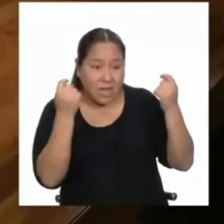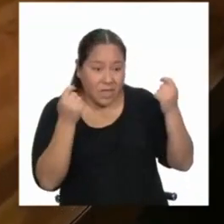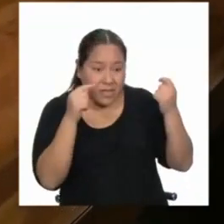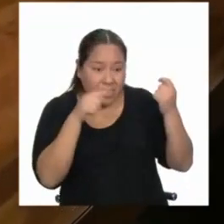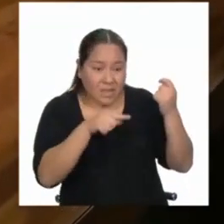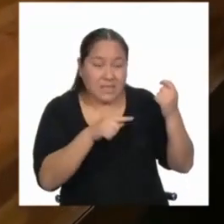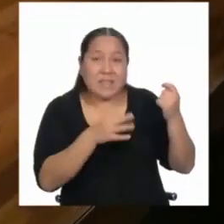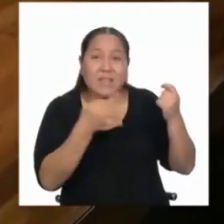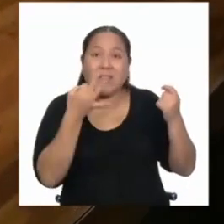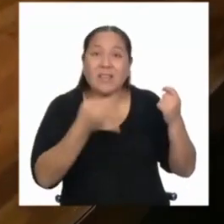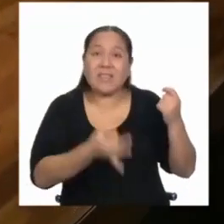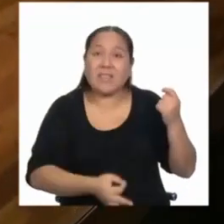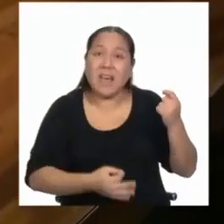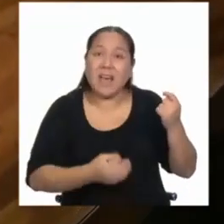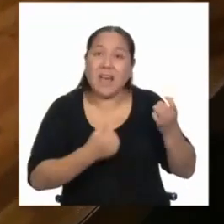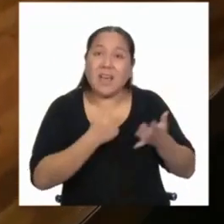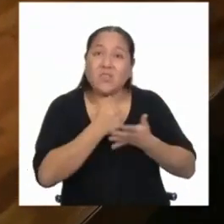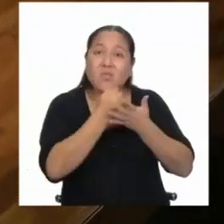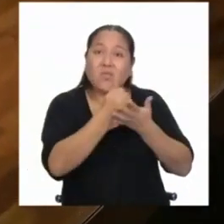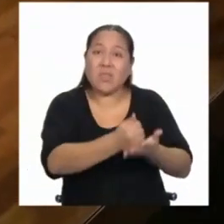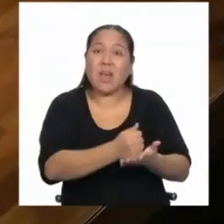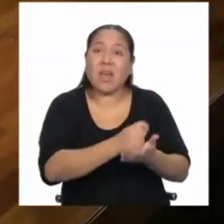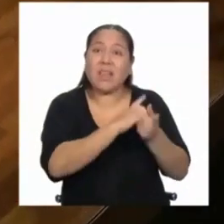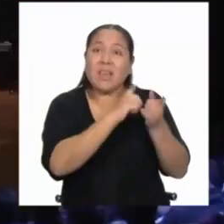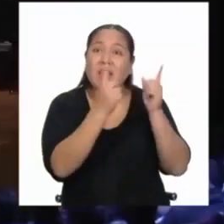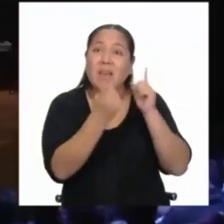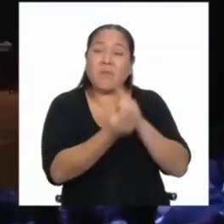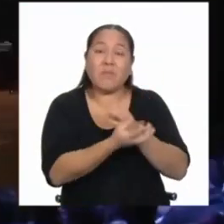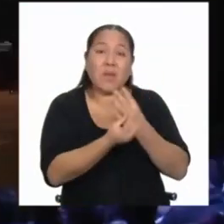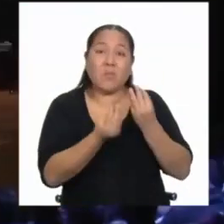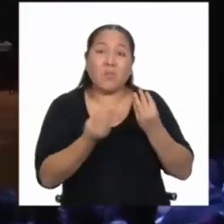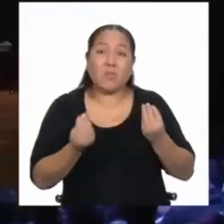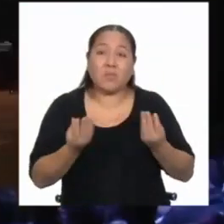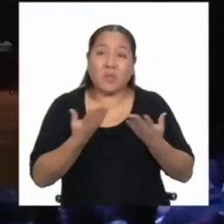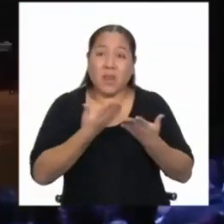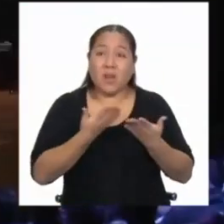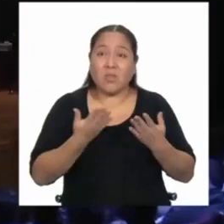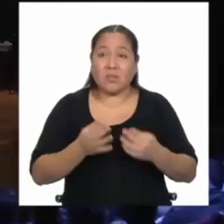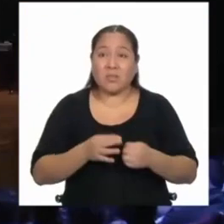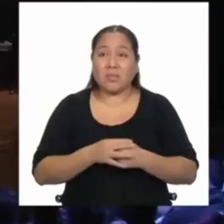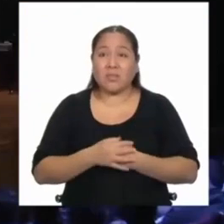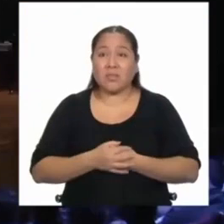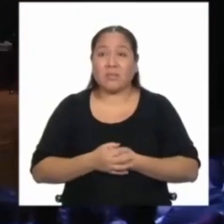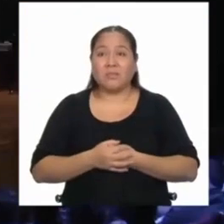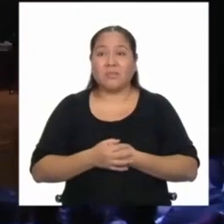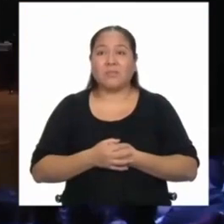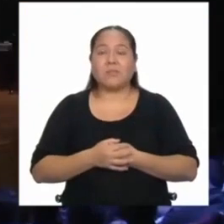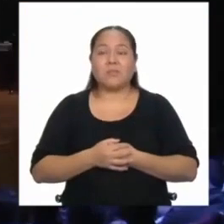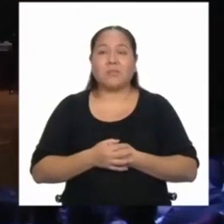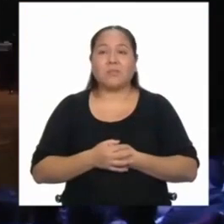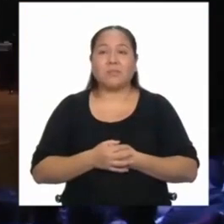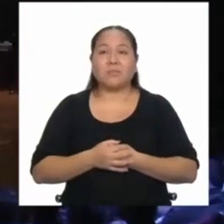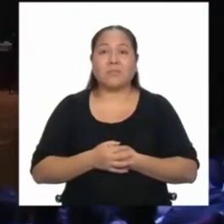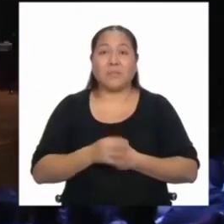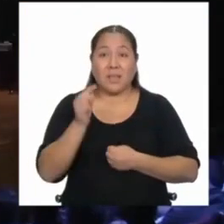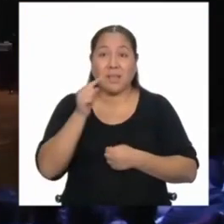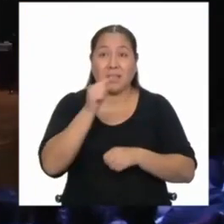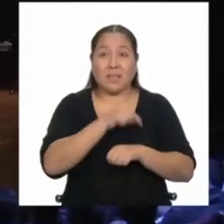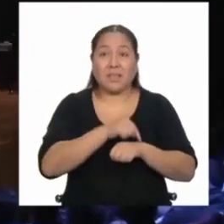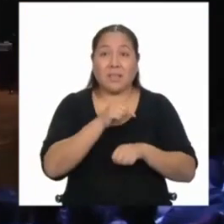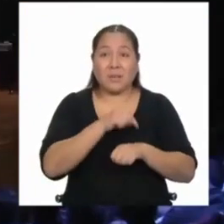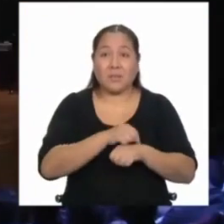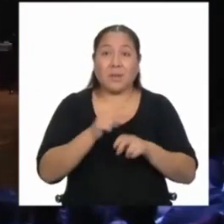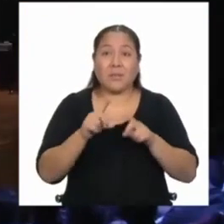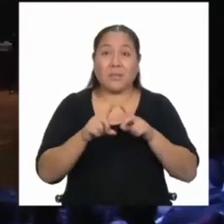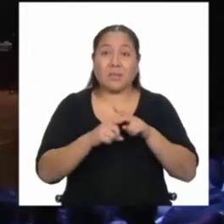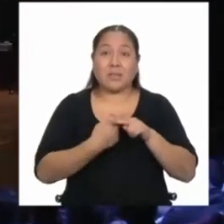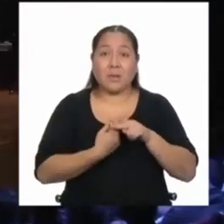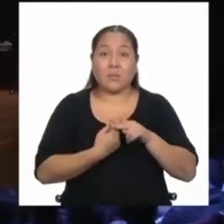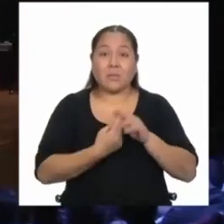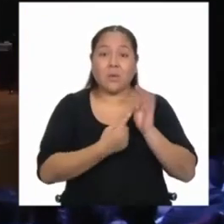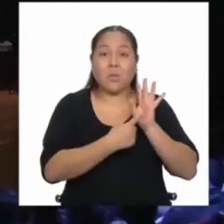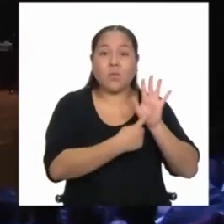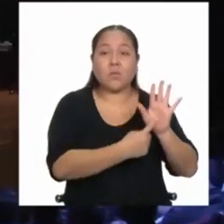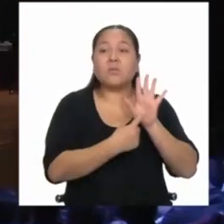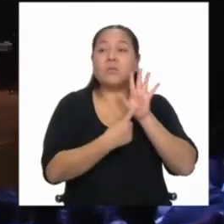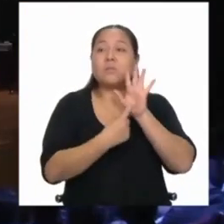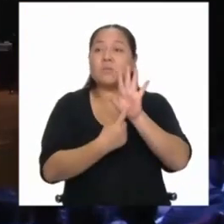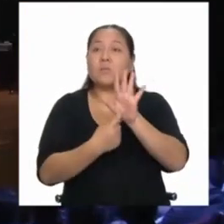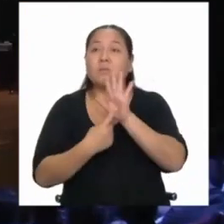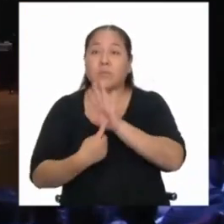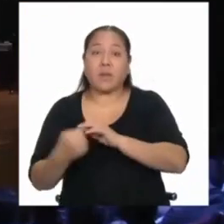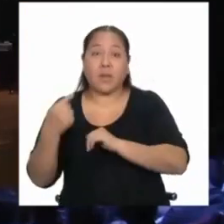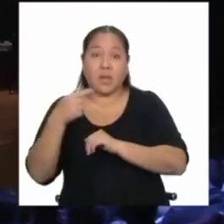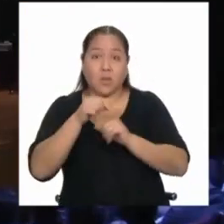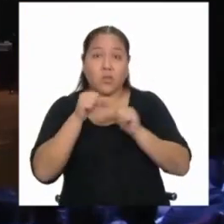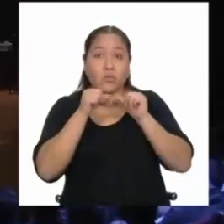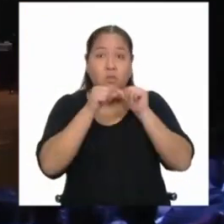algo, algo increíble que puede cambiar tanto las cosas. Y nada, en ese momento empezamos a hacer eventos para que los chicos puedan